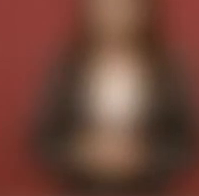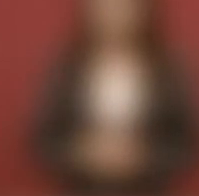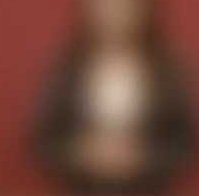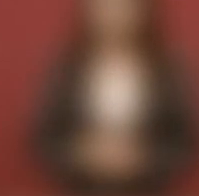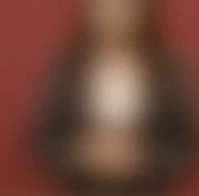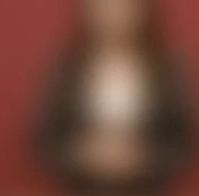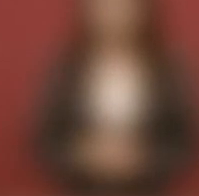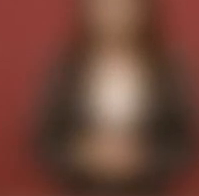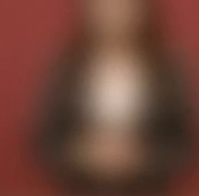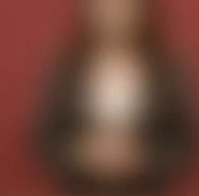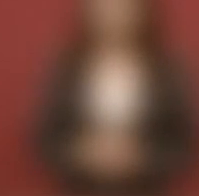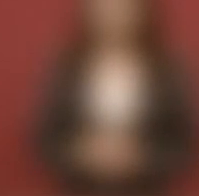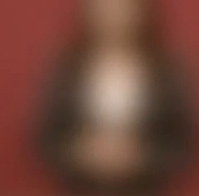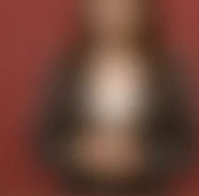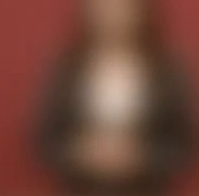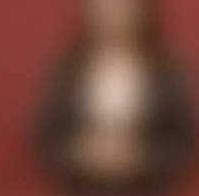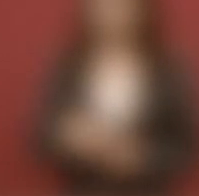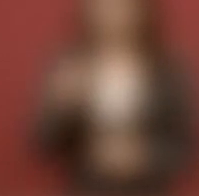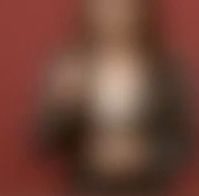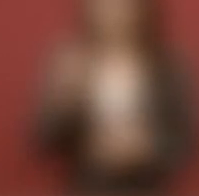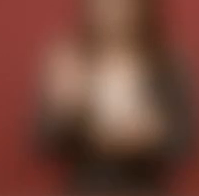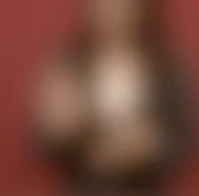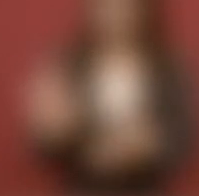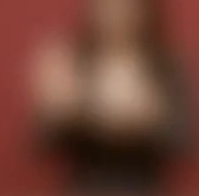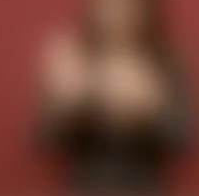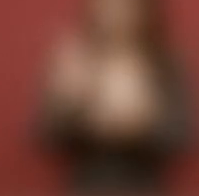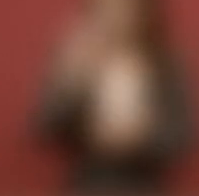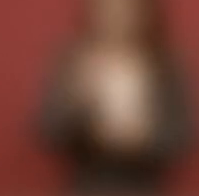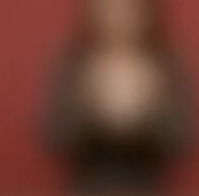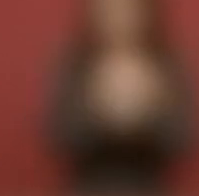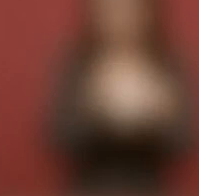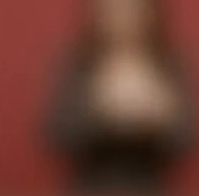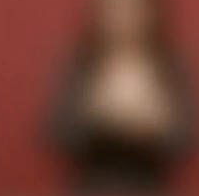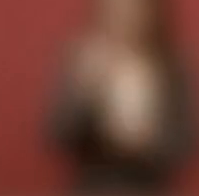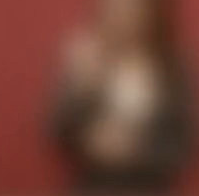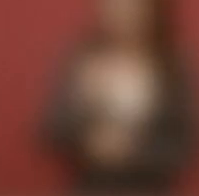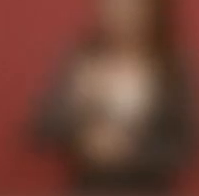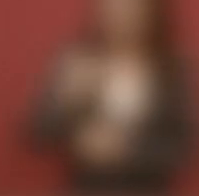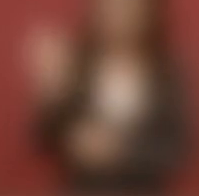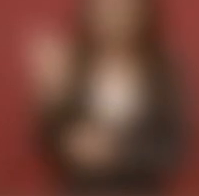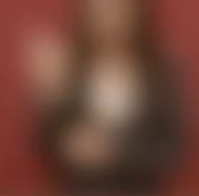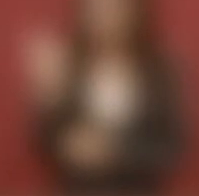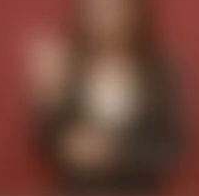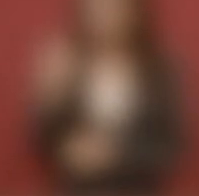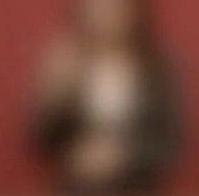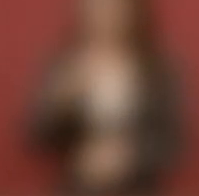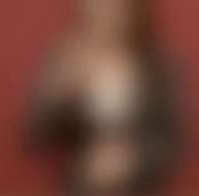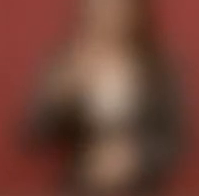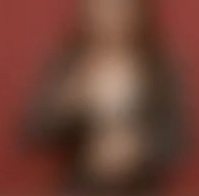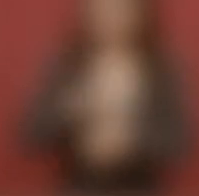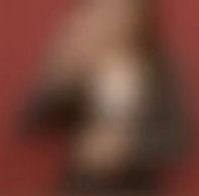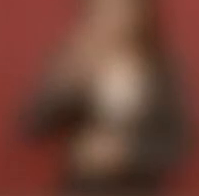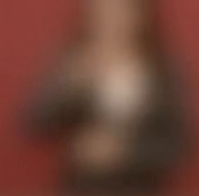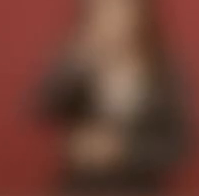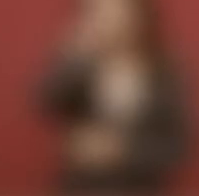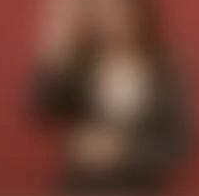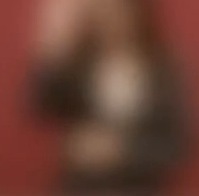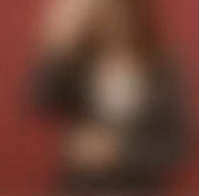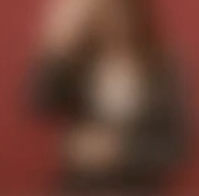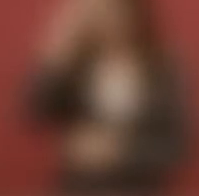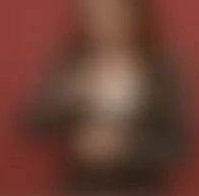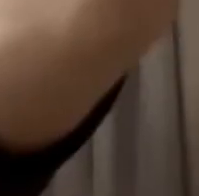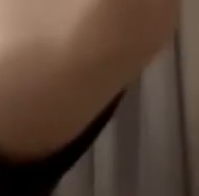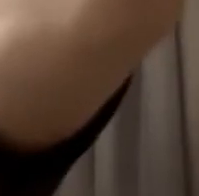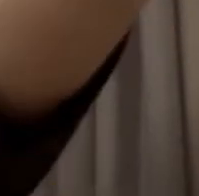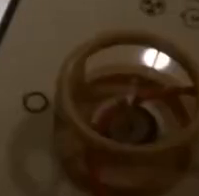profesión con alto compromiso social Y una de las que cuenta con mayor reconocimiento Entre la población de nuestro